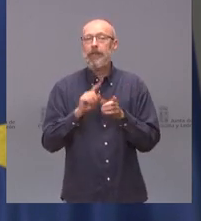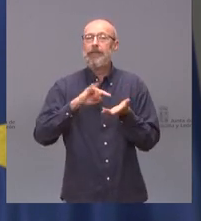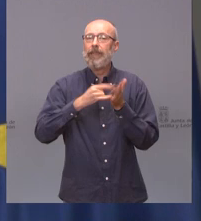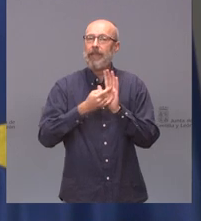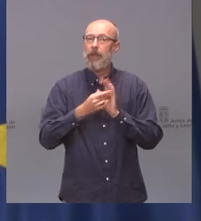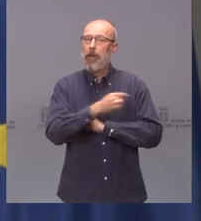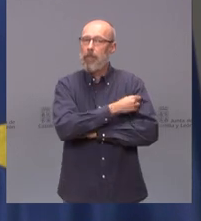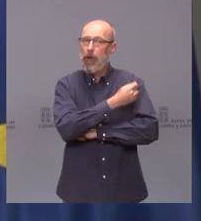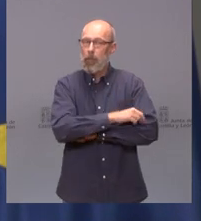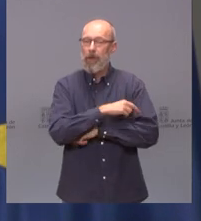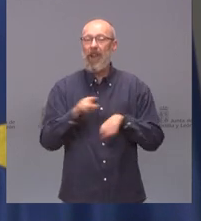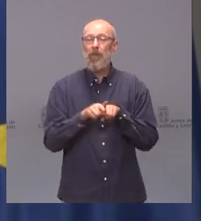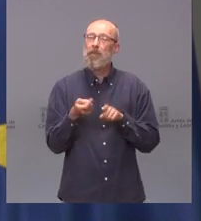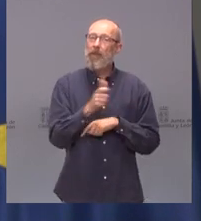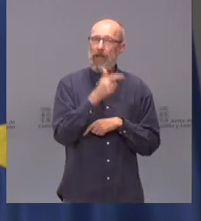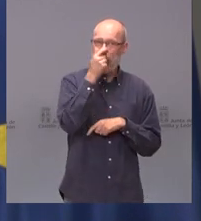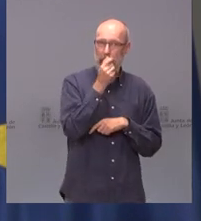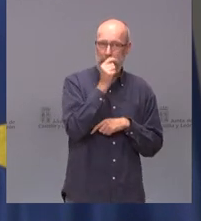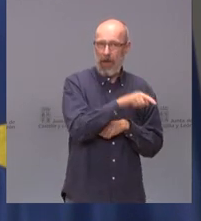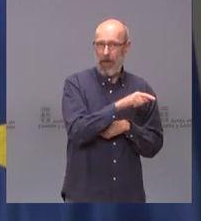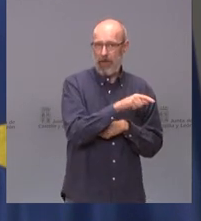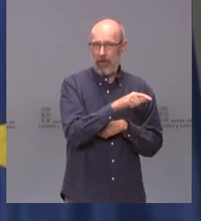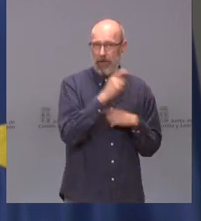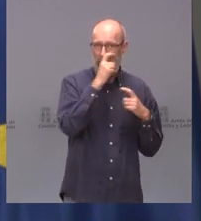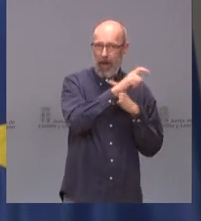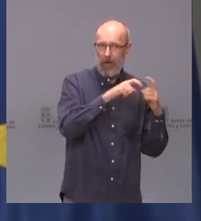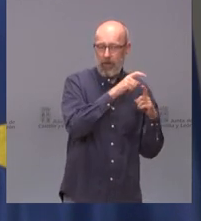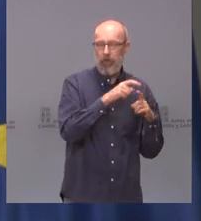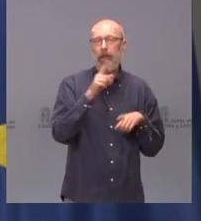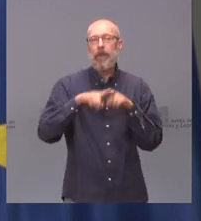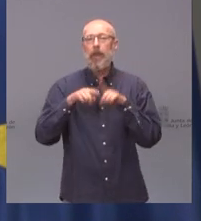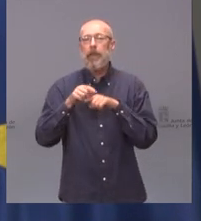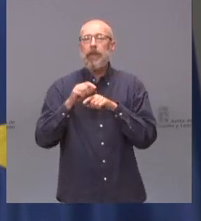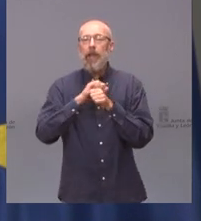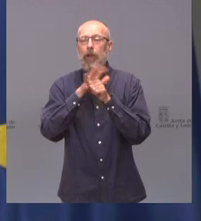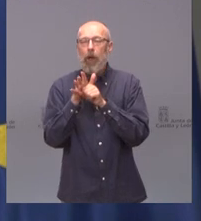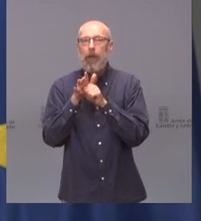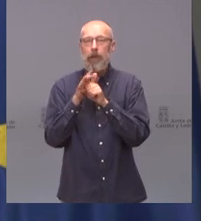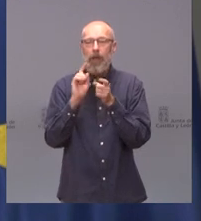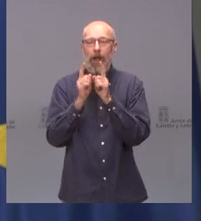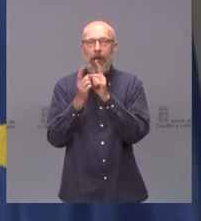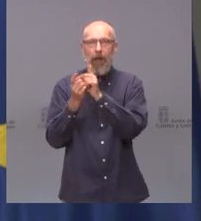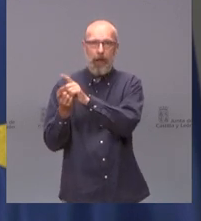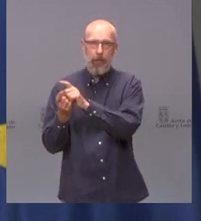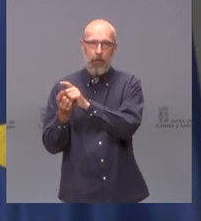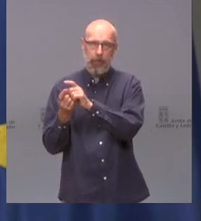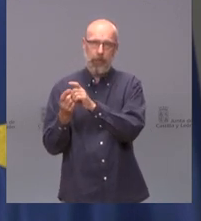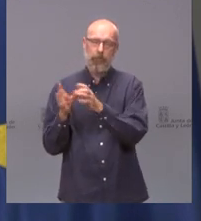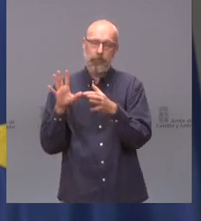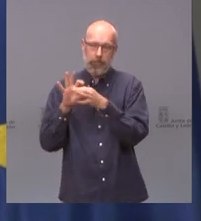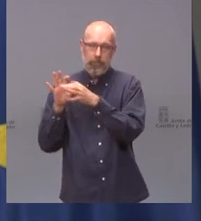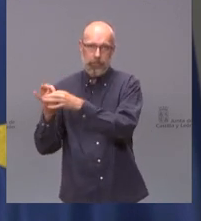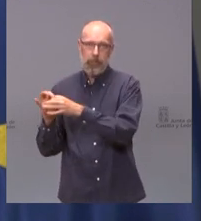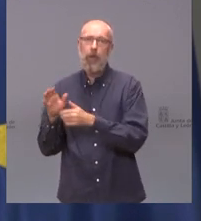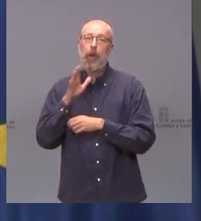atendiendo a las variaciones, a las mutaciones que van apareciendo y por eso es importante contar con centros de